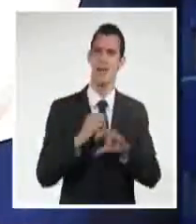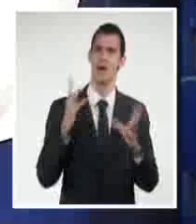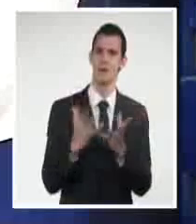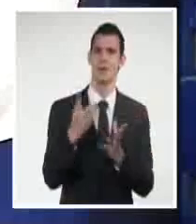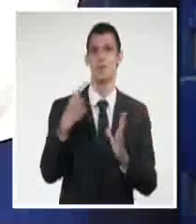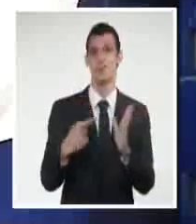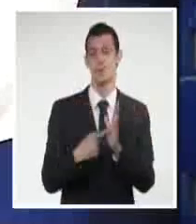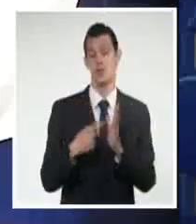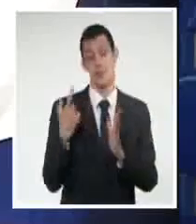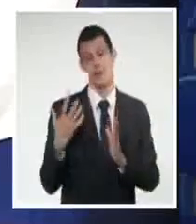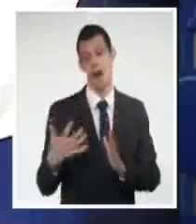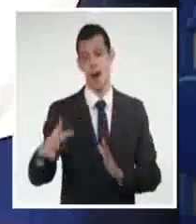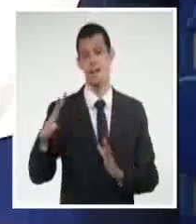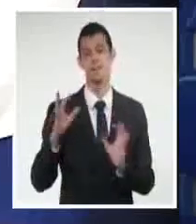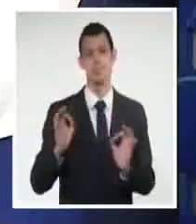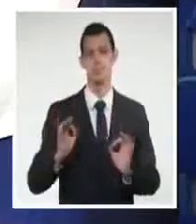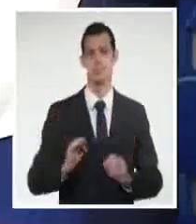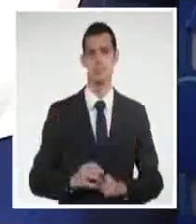quedarían por vivir.